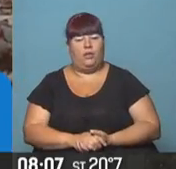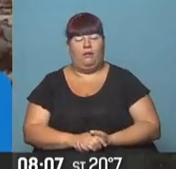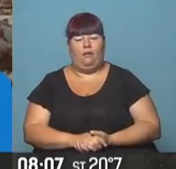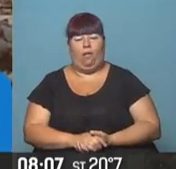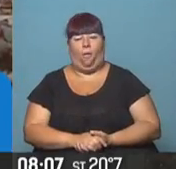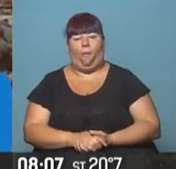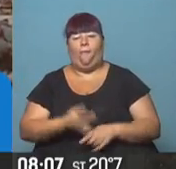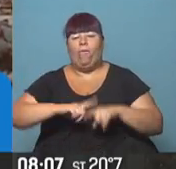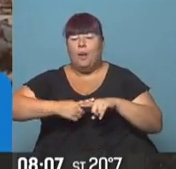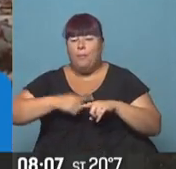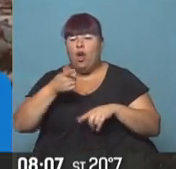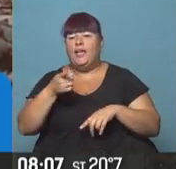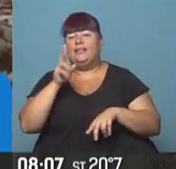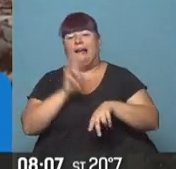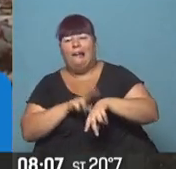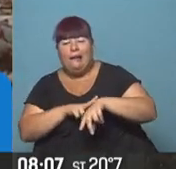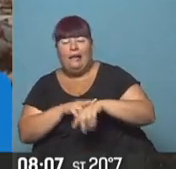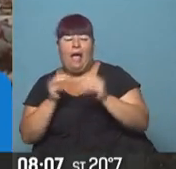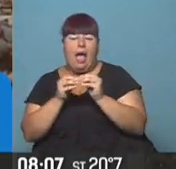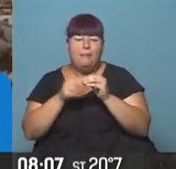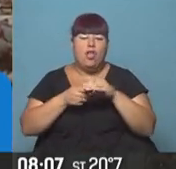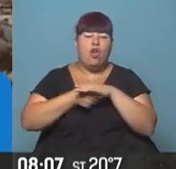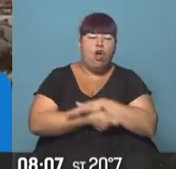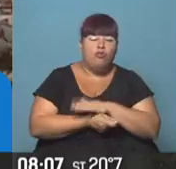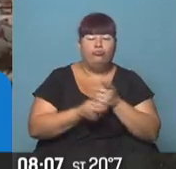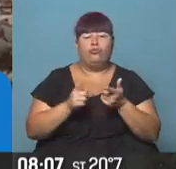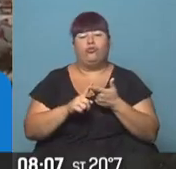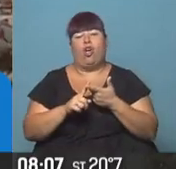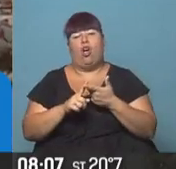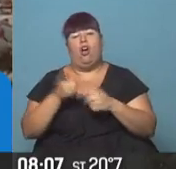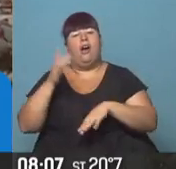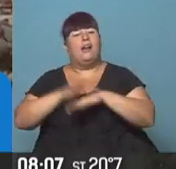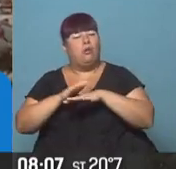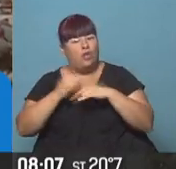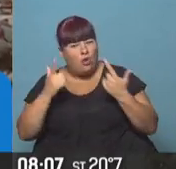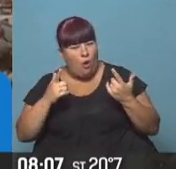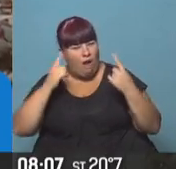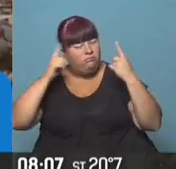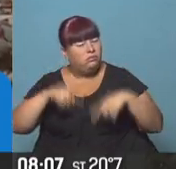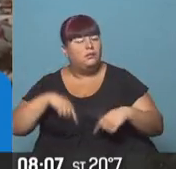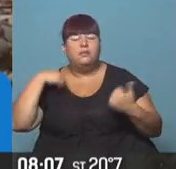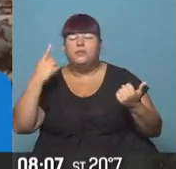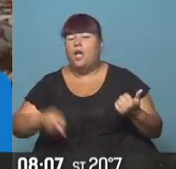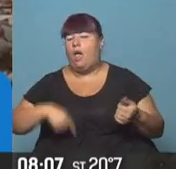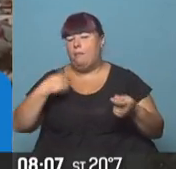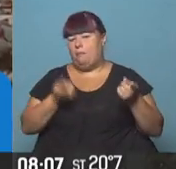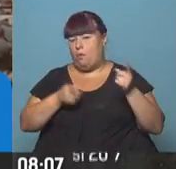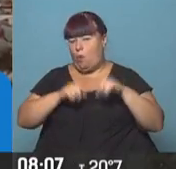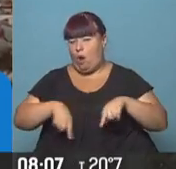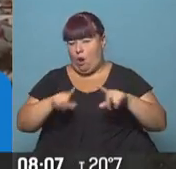Una política donde el clientelismo, la corrupción, la irresponsabilidad fueron moneda corriente.